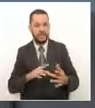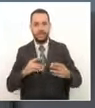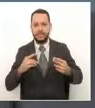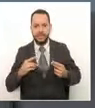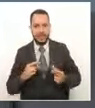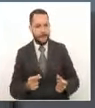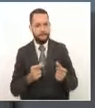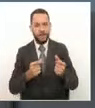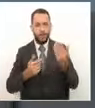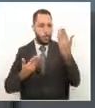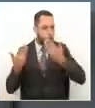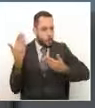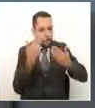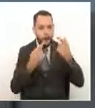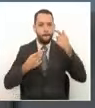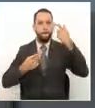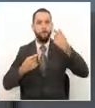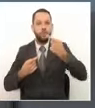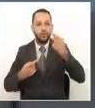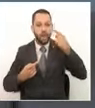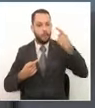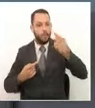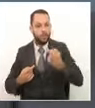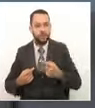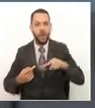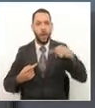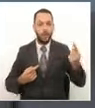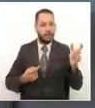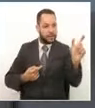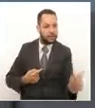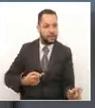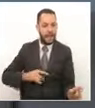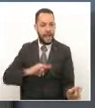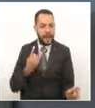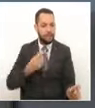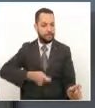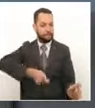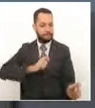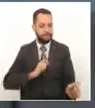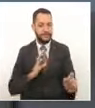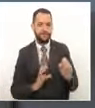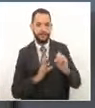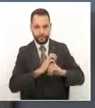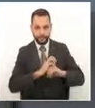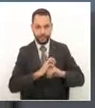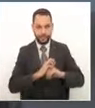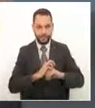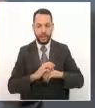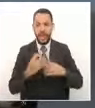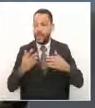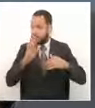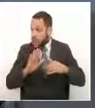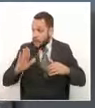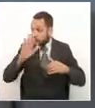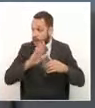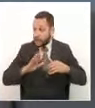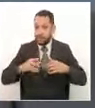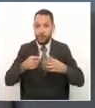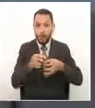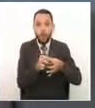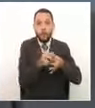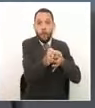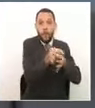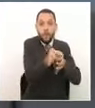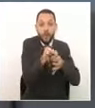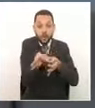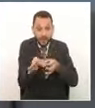conglomerado en ese clúster que se llama clínica pero en un departamento donde hay barrios donde hay municipios donde